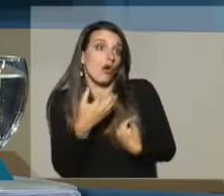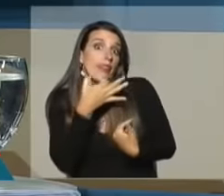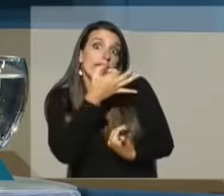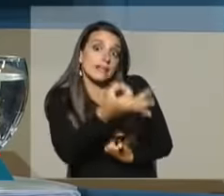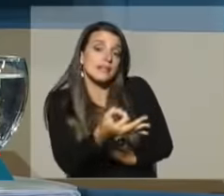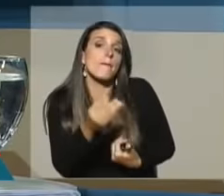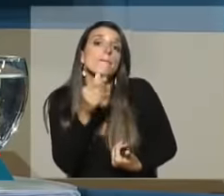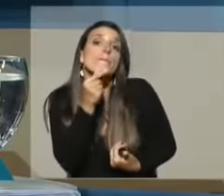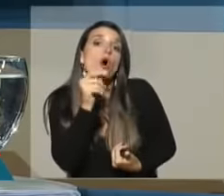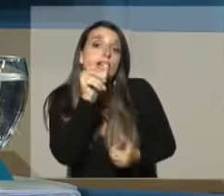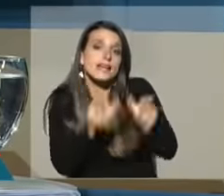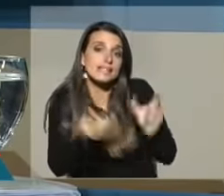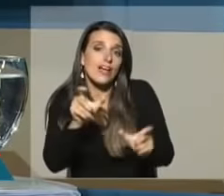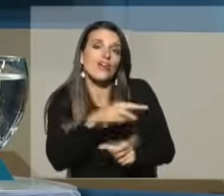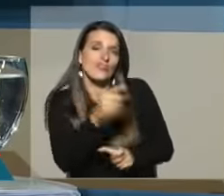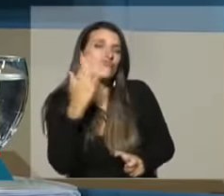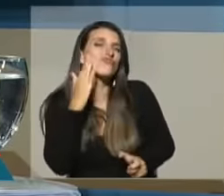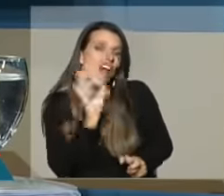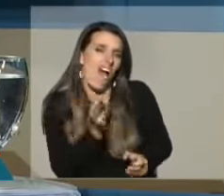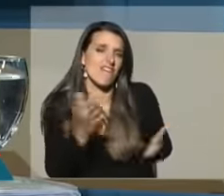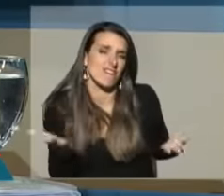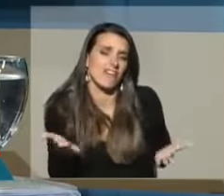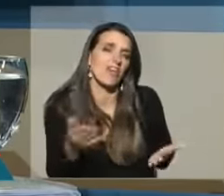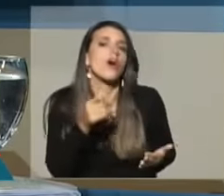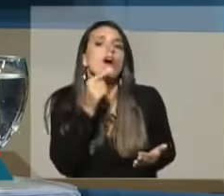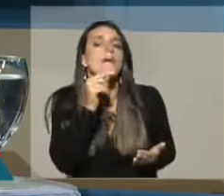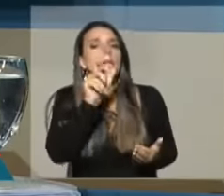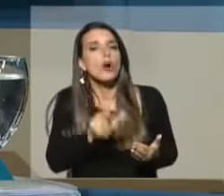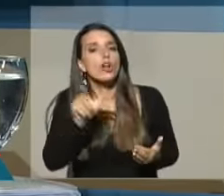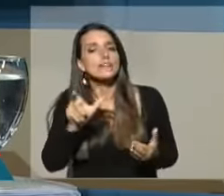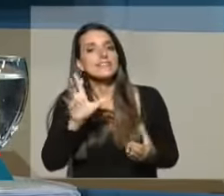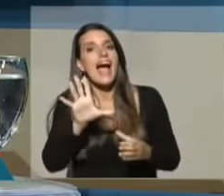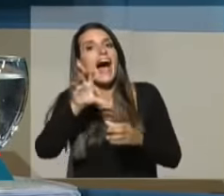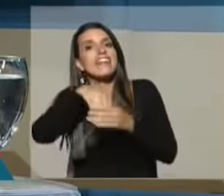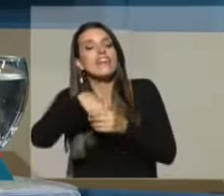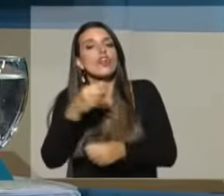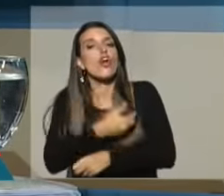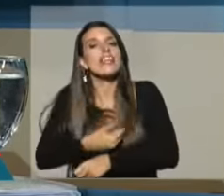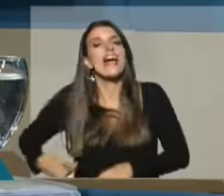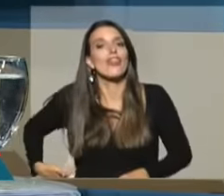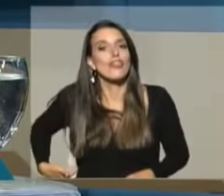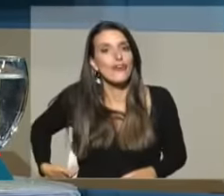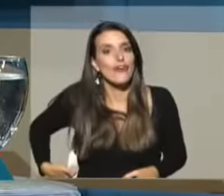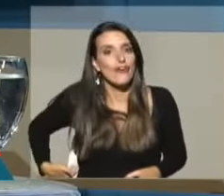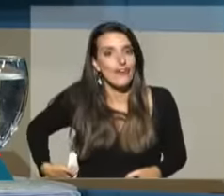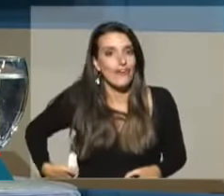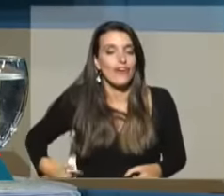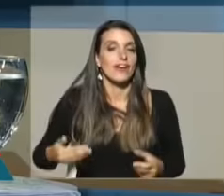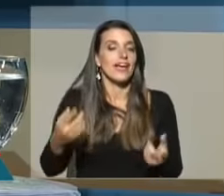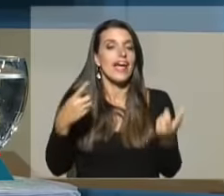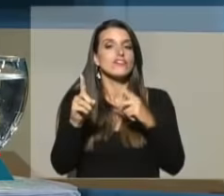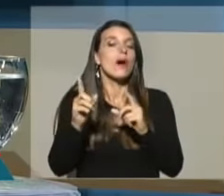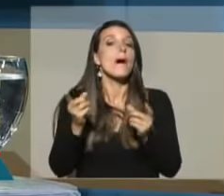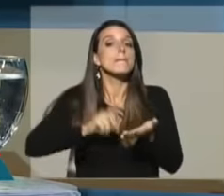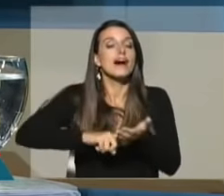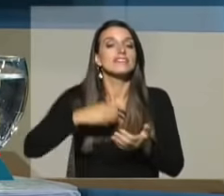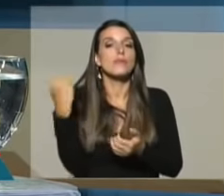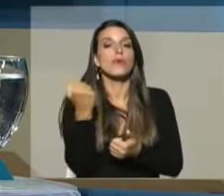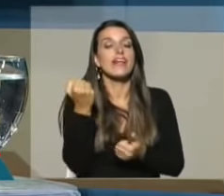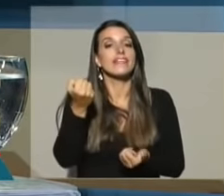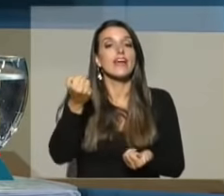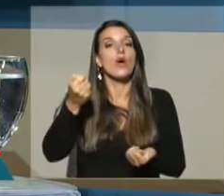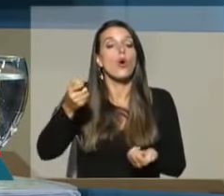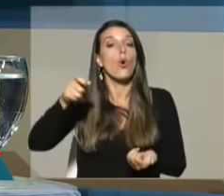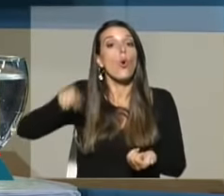de decir que la policía, él lo debe saber también, me imagino, la policía es parte del Estado. Pero además, la participación de la justicia